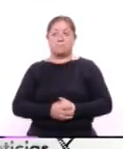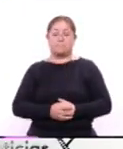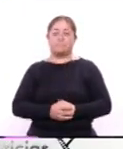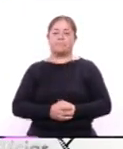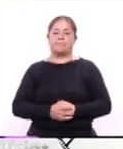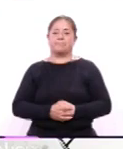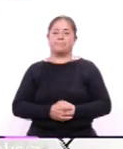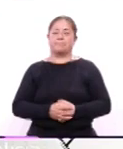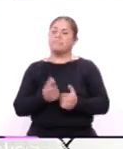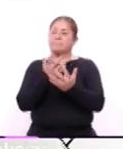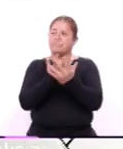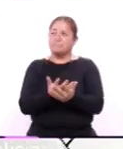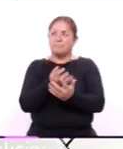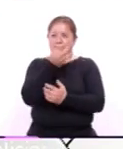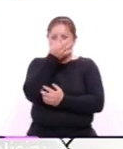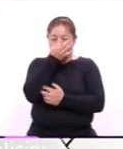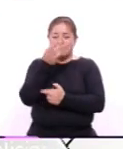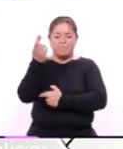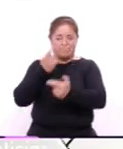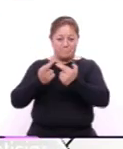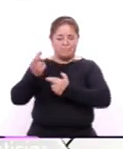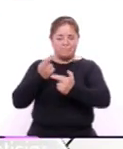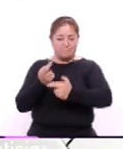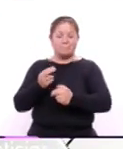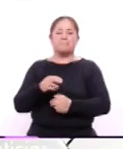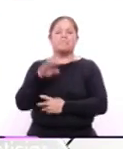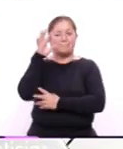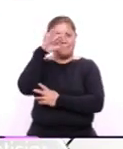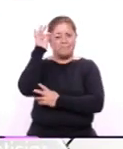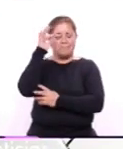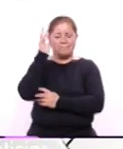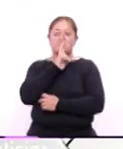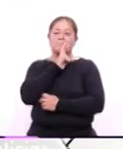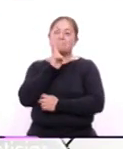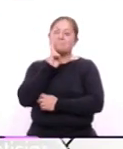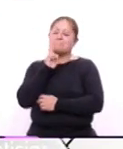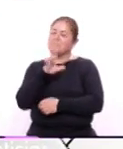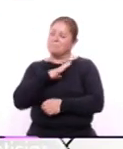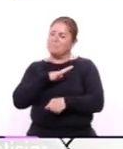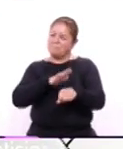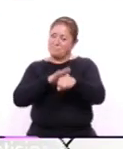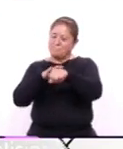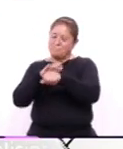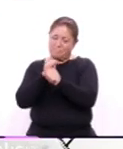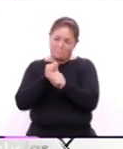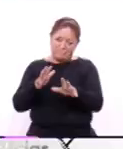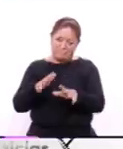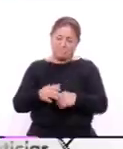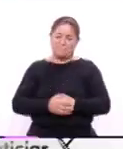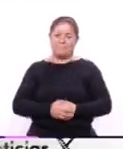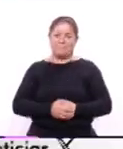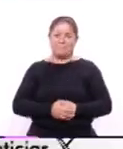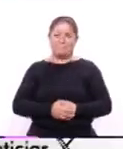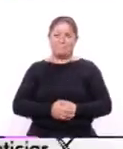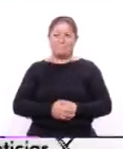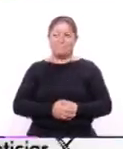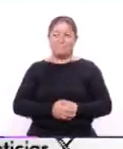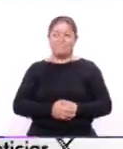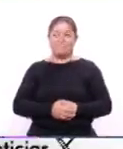Hacemos una breve pausa y enseguida volvemos a Coracid Noticias aún tenemos más información quédese con nosotros